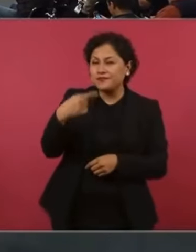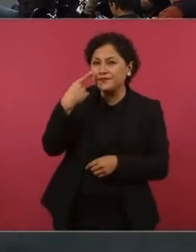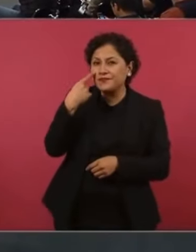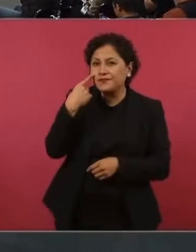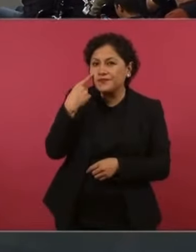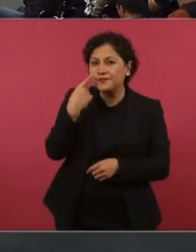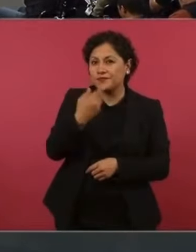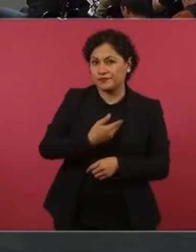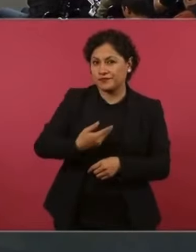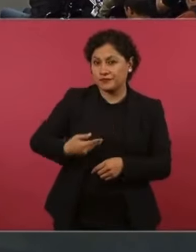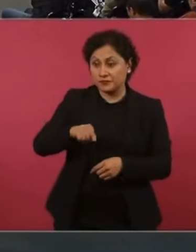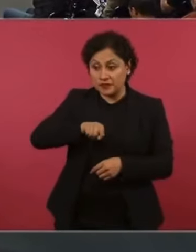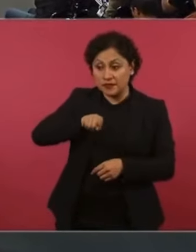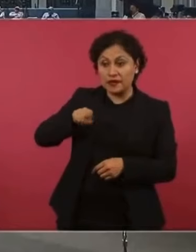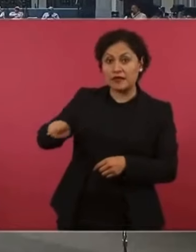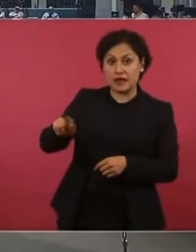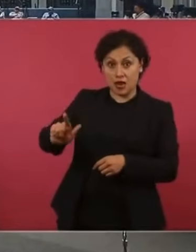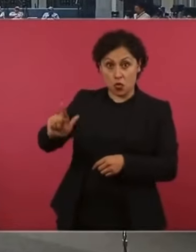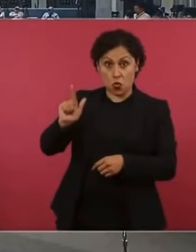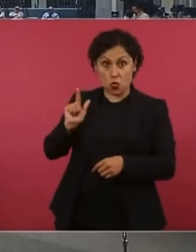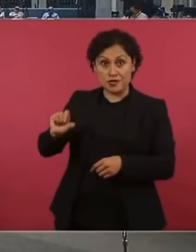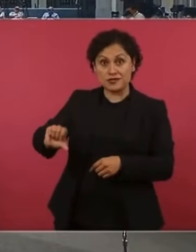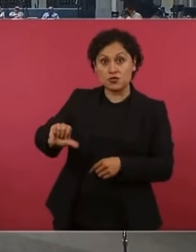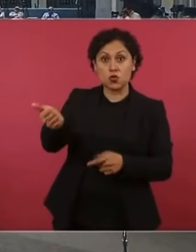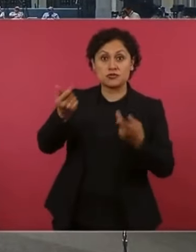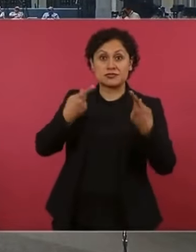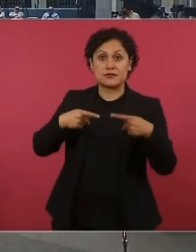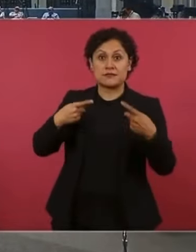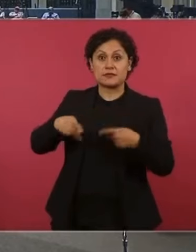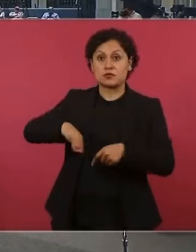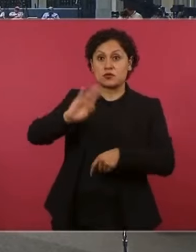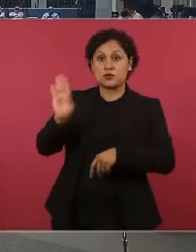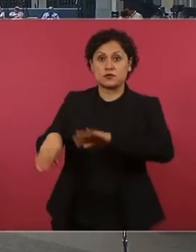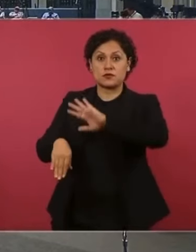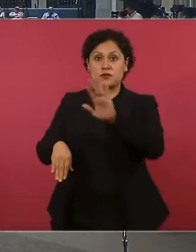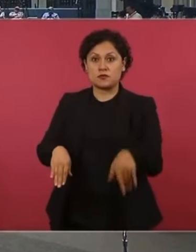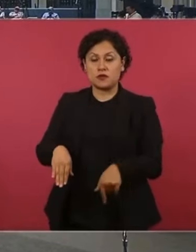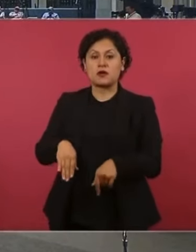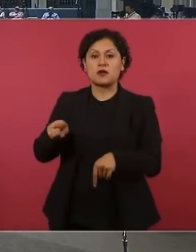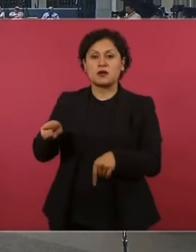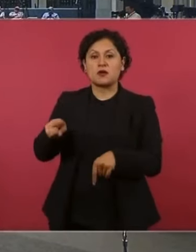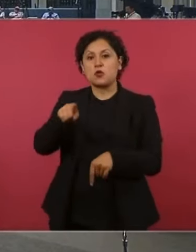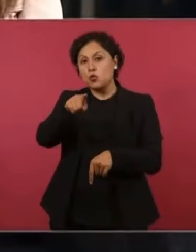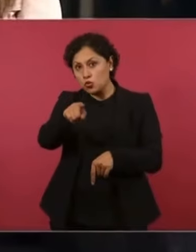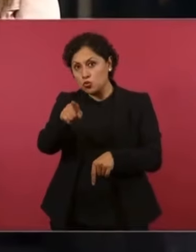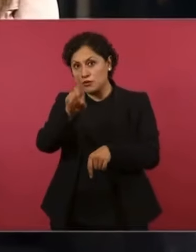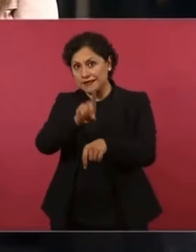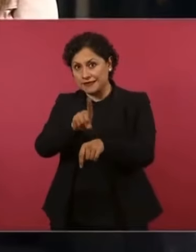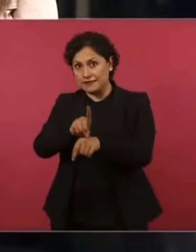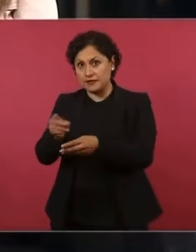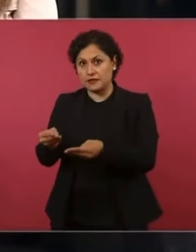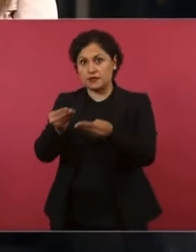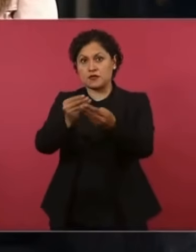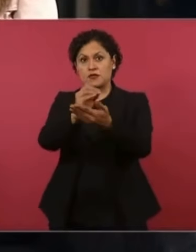Estas 11 víctimas que fueron el lunes, a la hora de revisar el reporte diario de homicidios del secretario